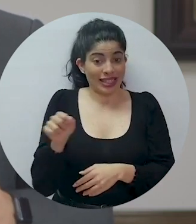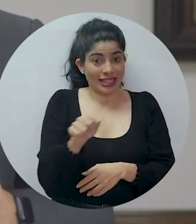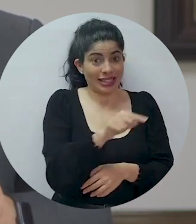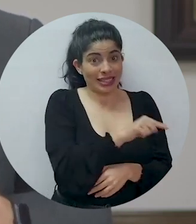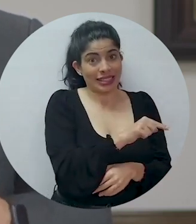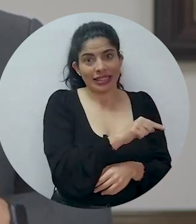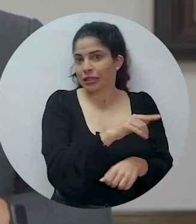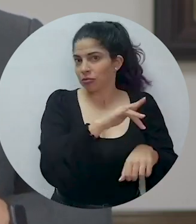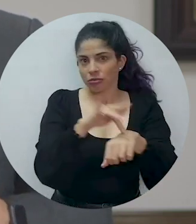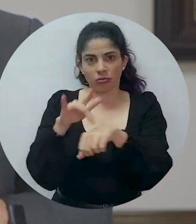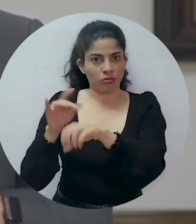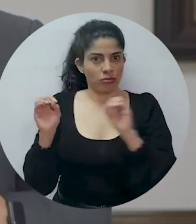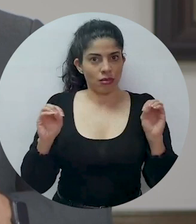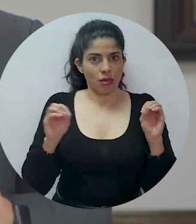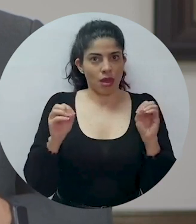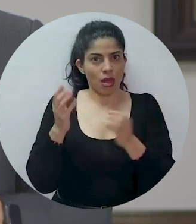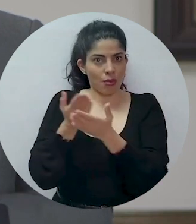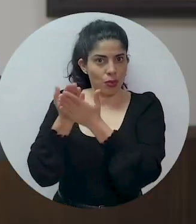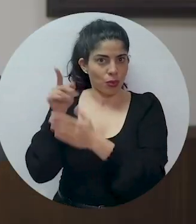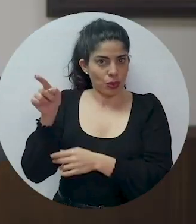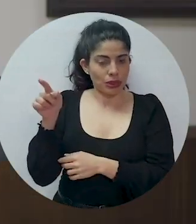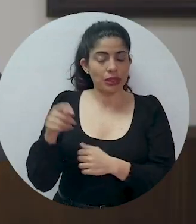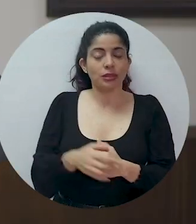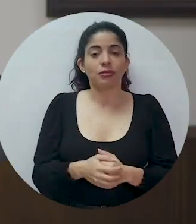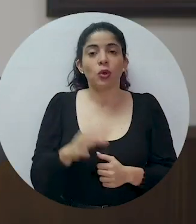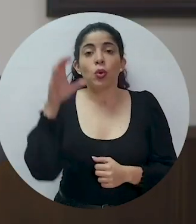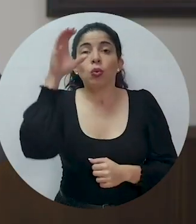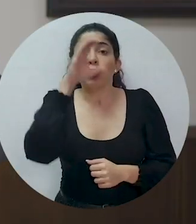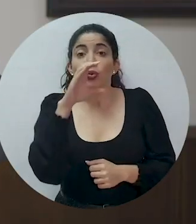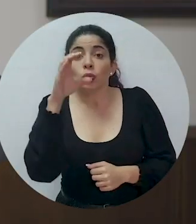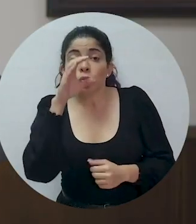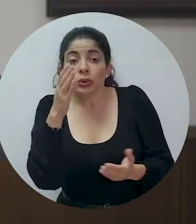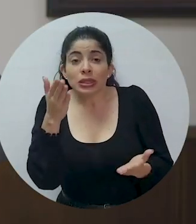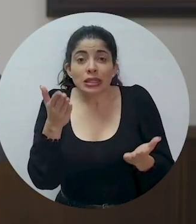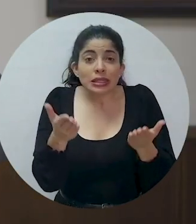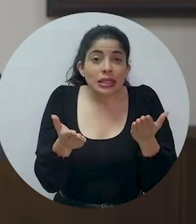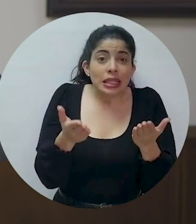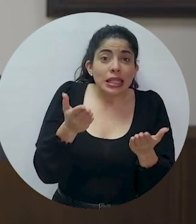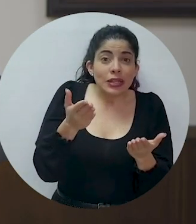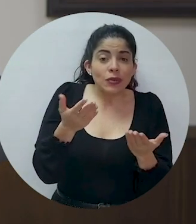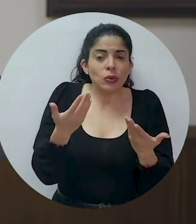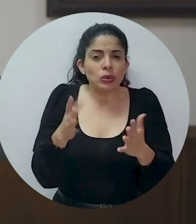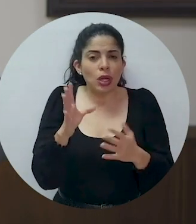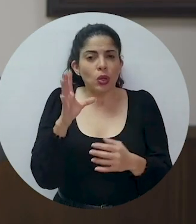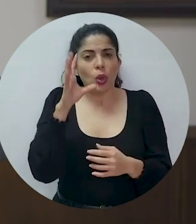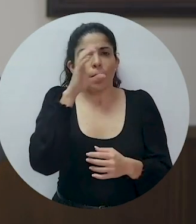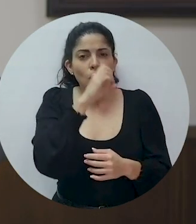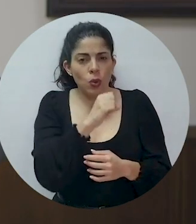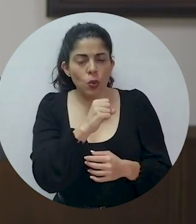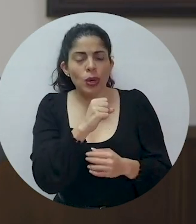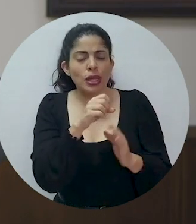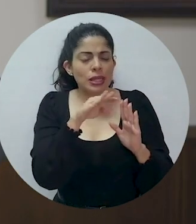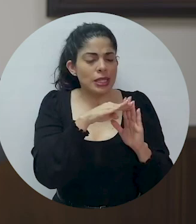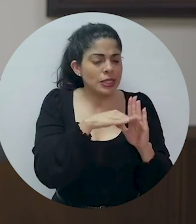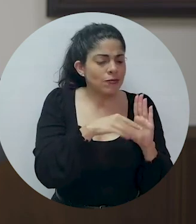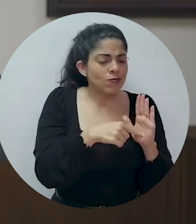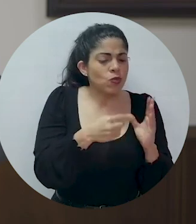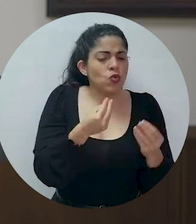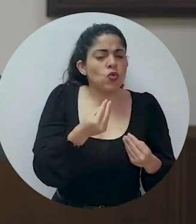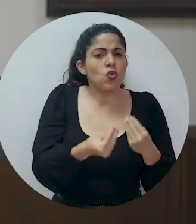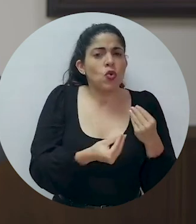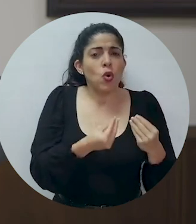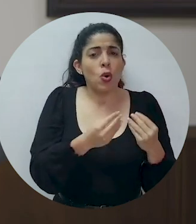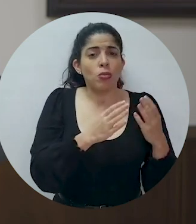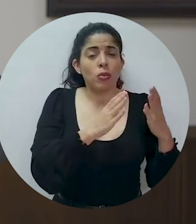Nada de eso está sobre la mesa. En la búsqueda del equilibrio, tenemos contempladas medidas para reducir